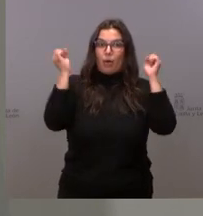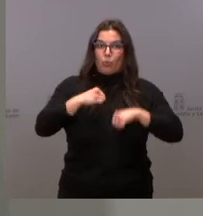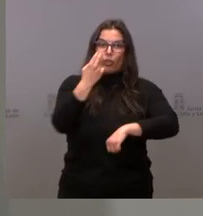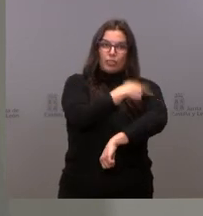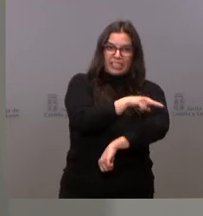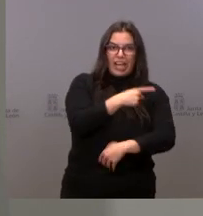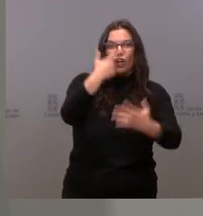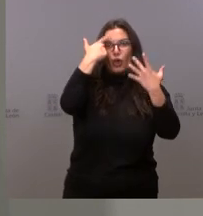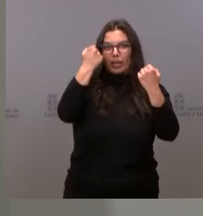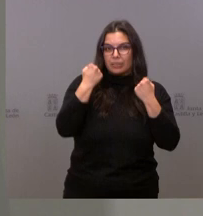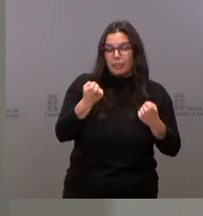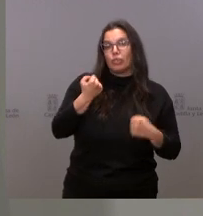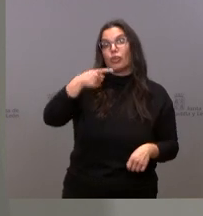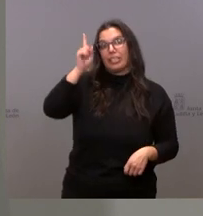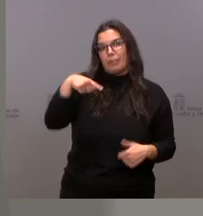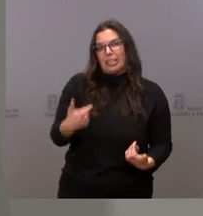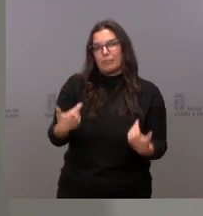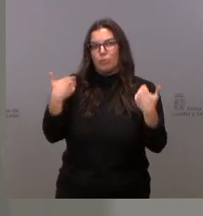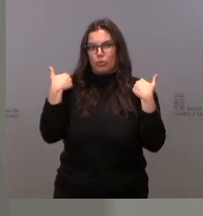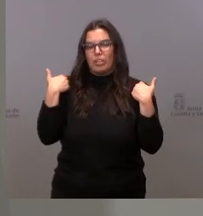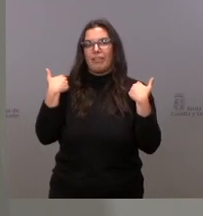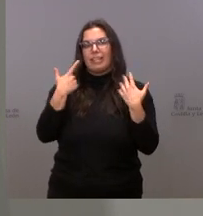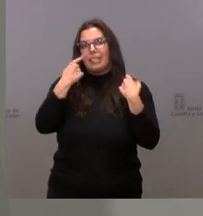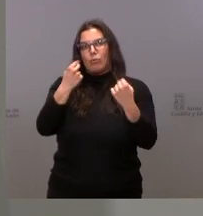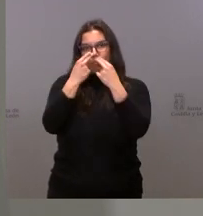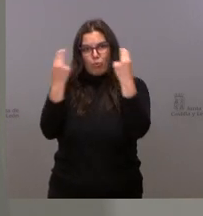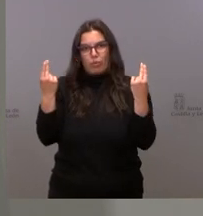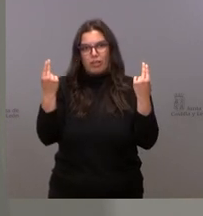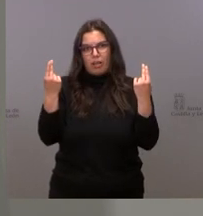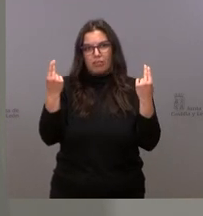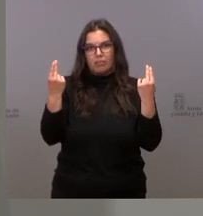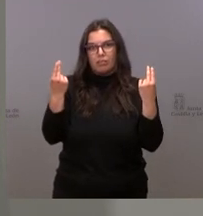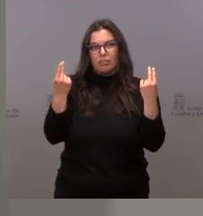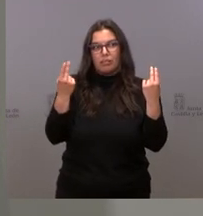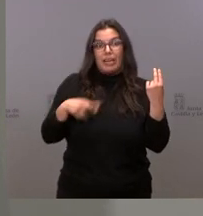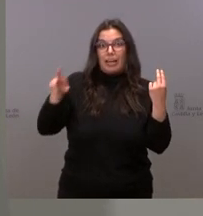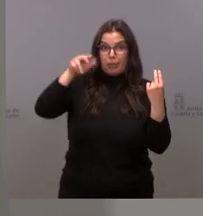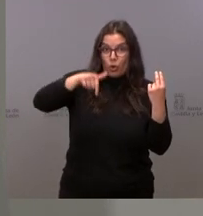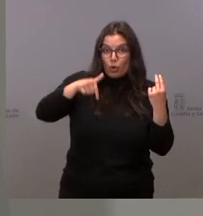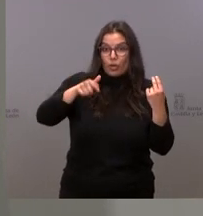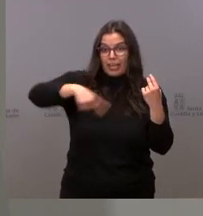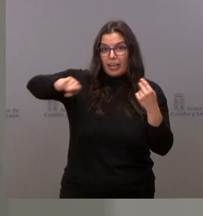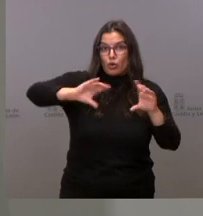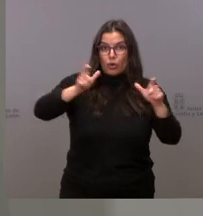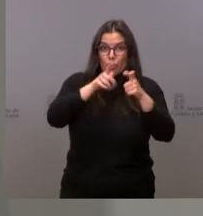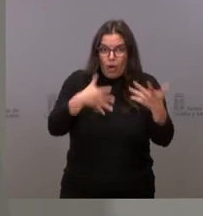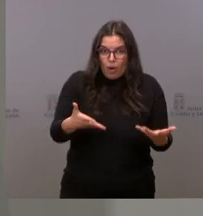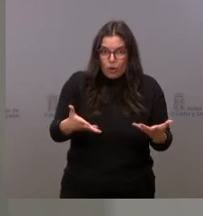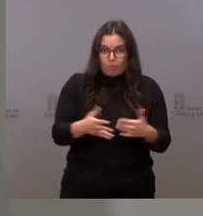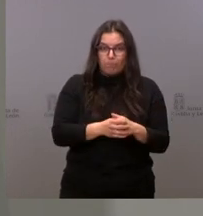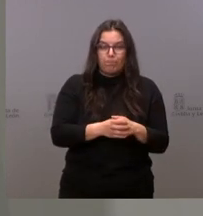los expertos y de los responsables de salud pública que, insisto, están reunidos en estos momentos.